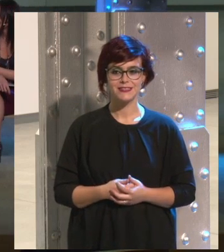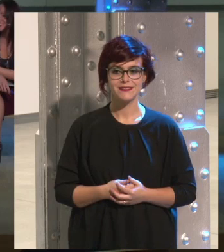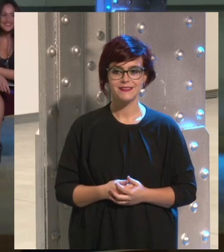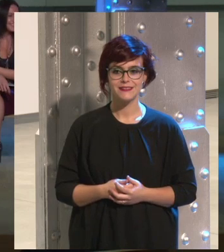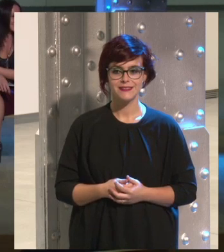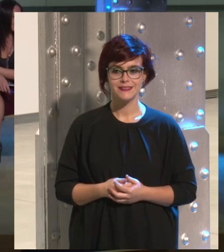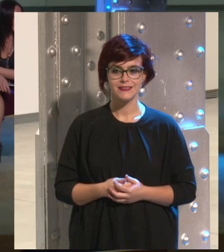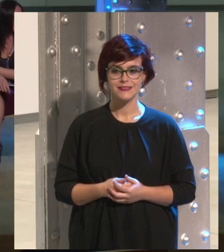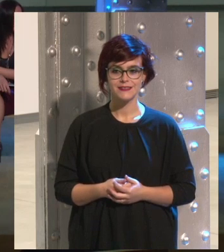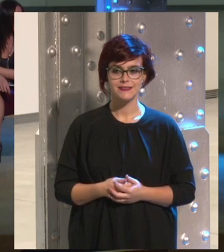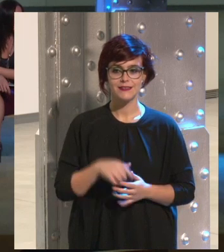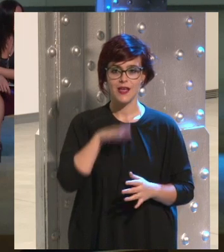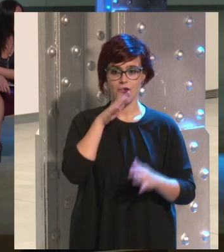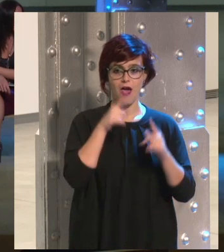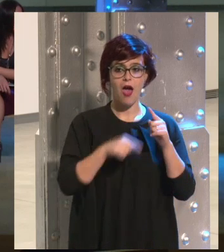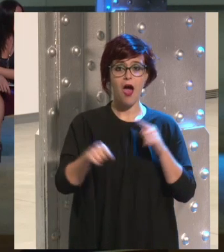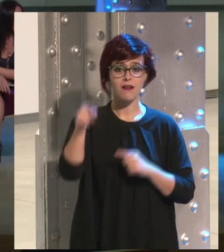Vale, primero vamos allí arriba.